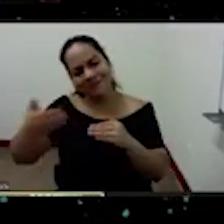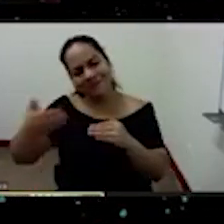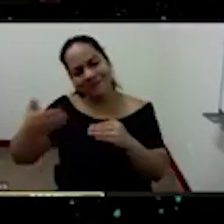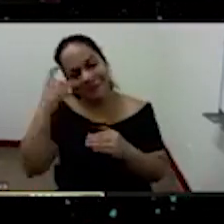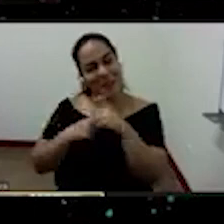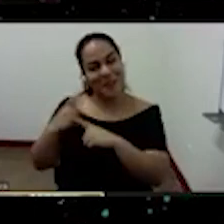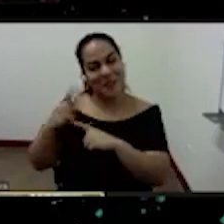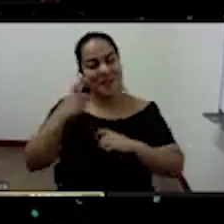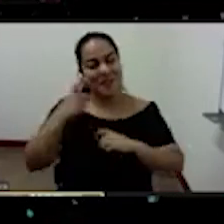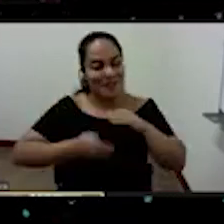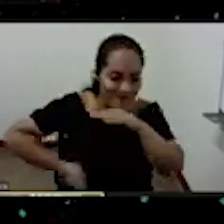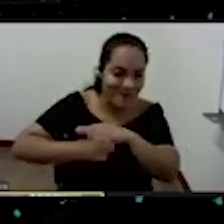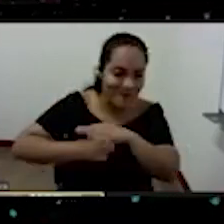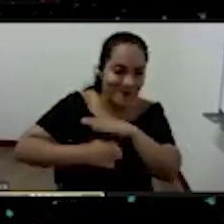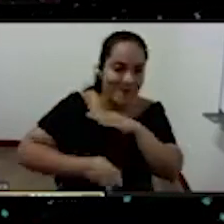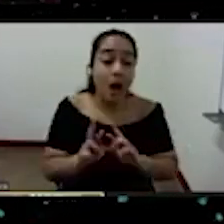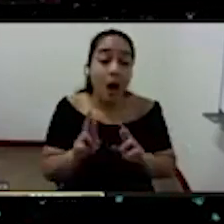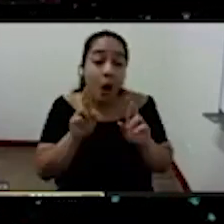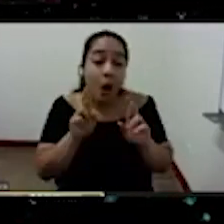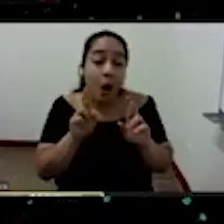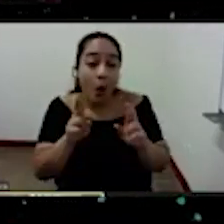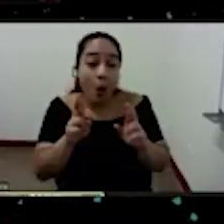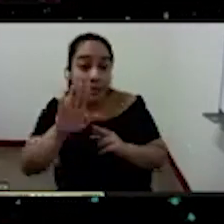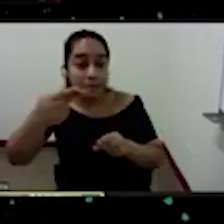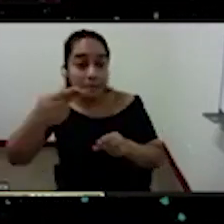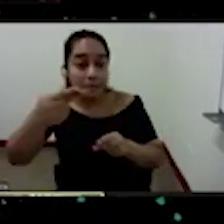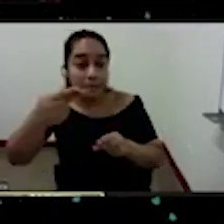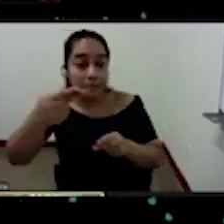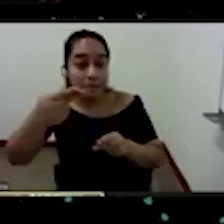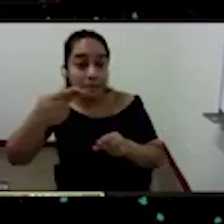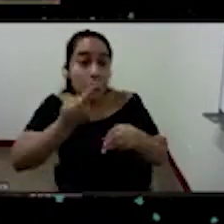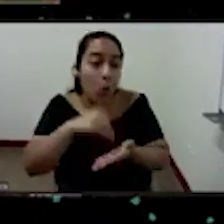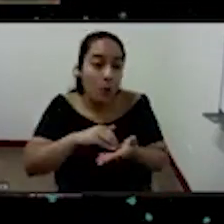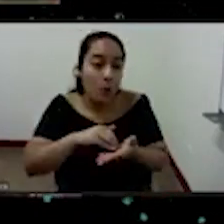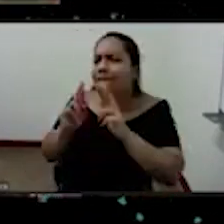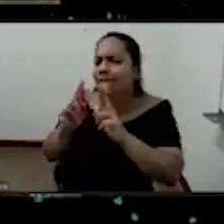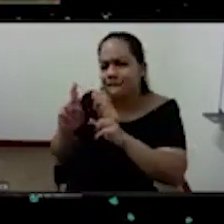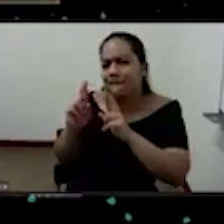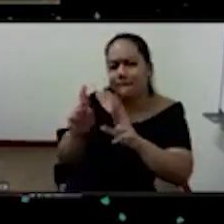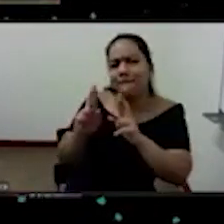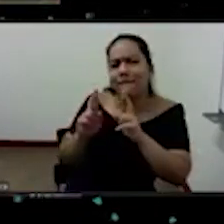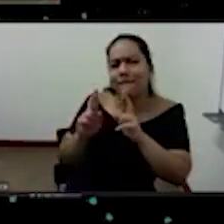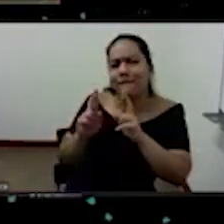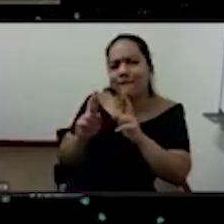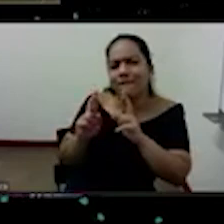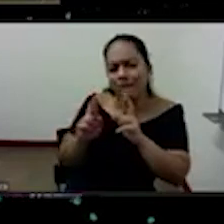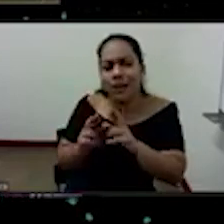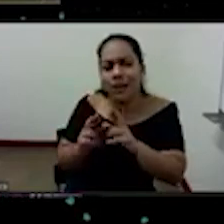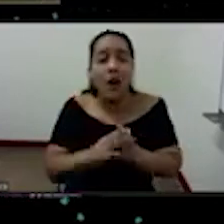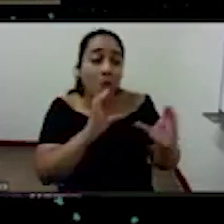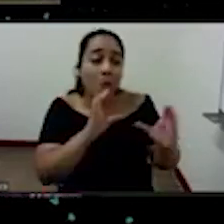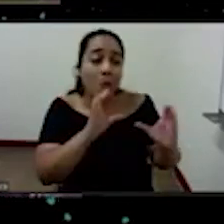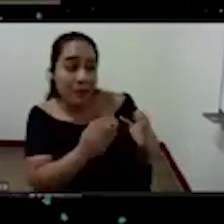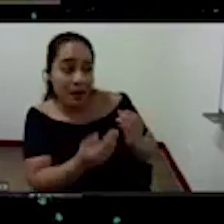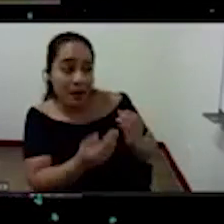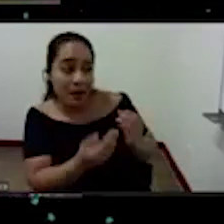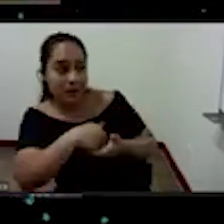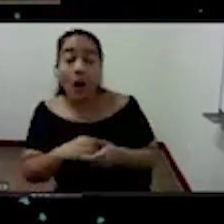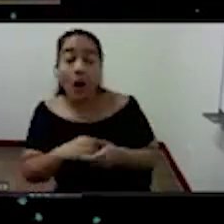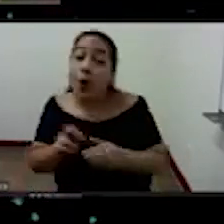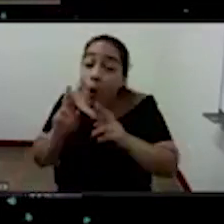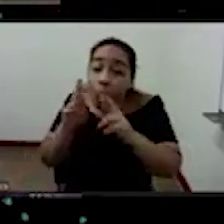bueno esperemos que en una próxima ocasión yo espero que la próxima